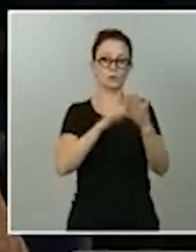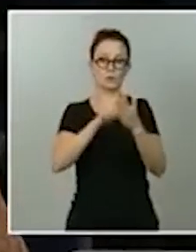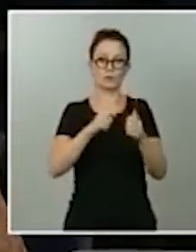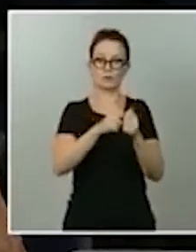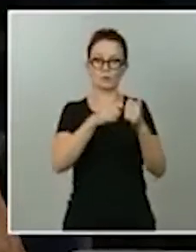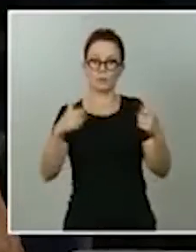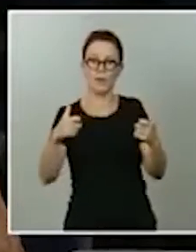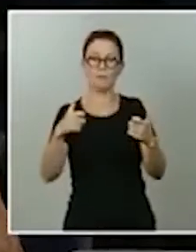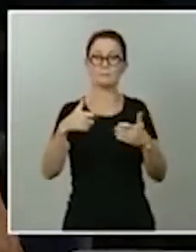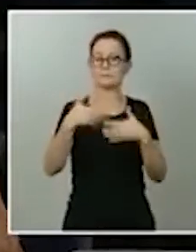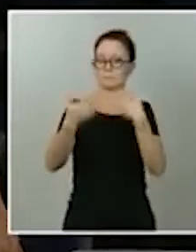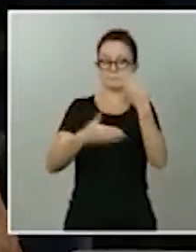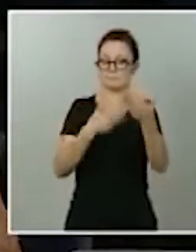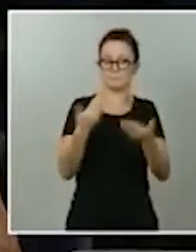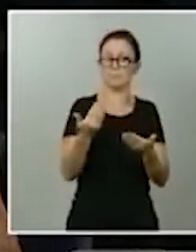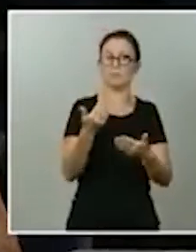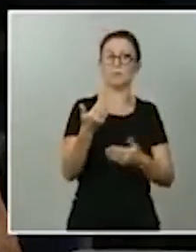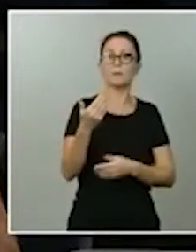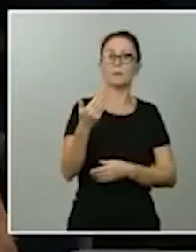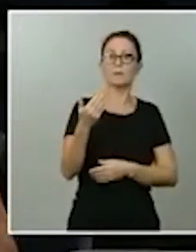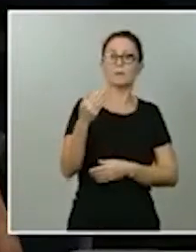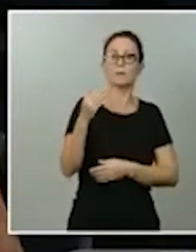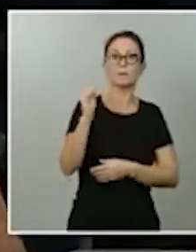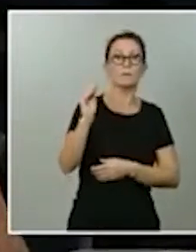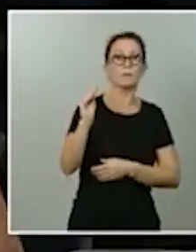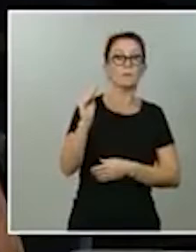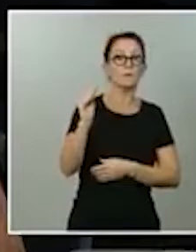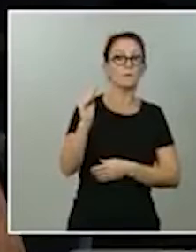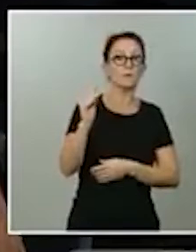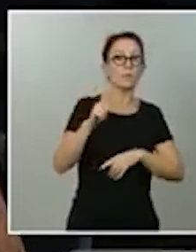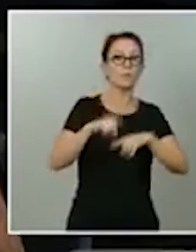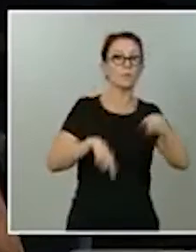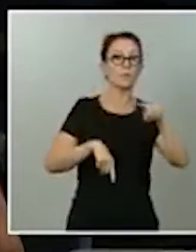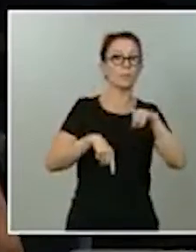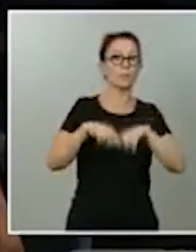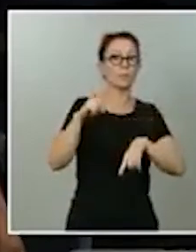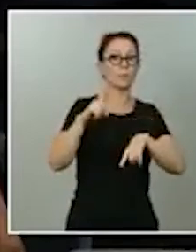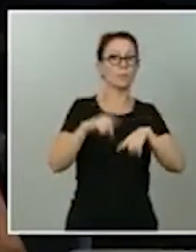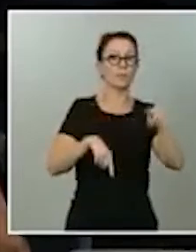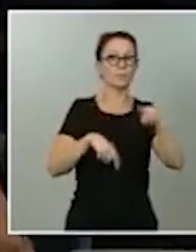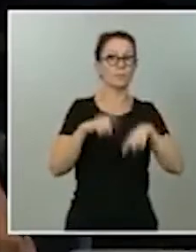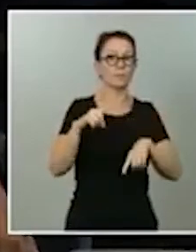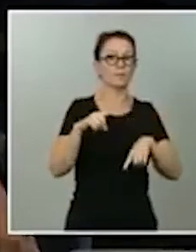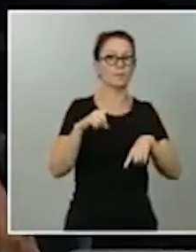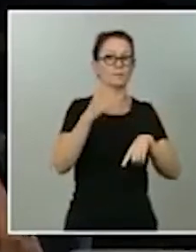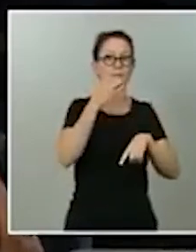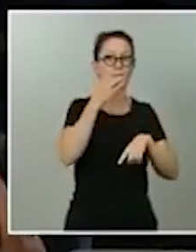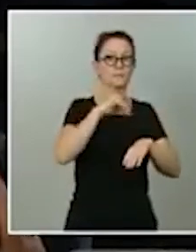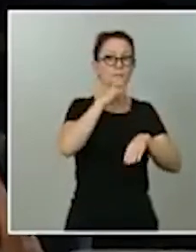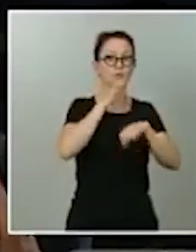plantea condicionar estas entregas a que se cumplan cuestiones concretas de